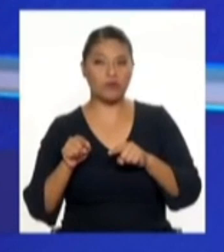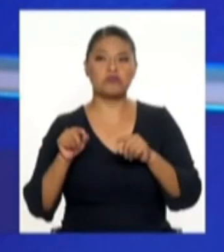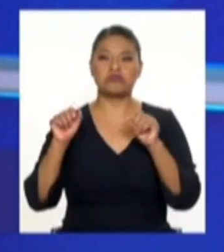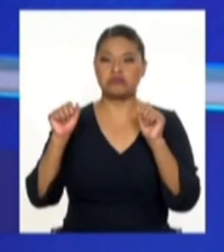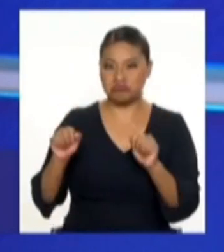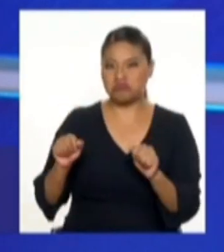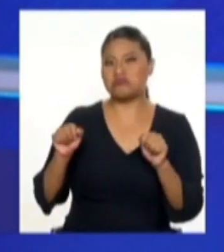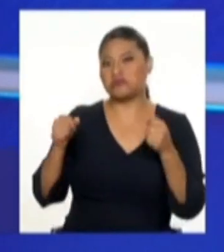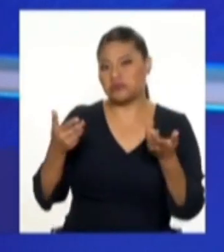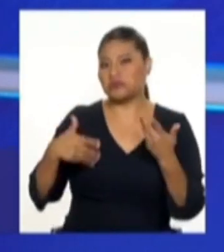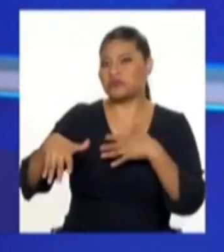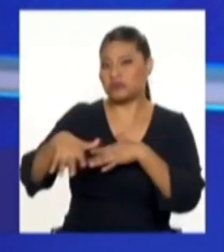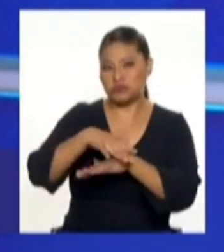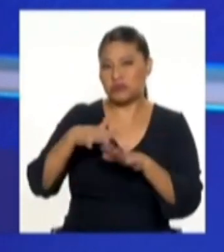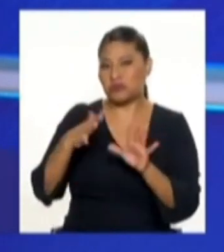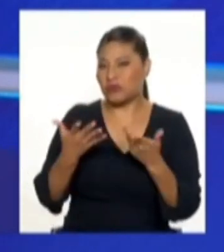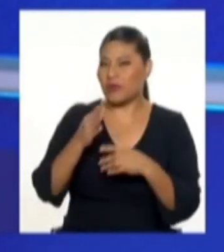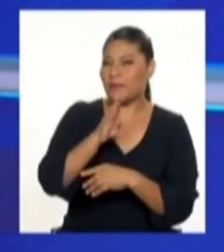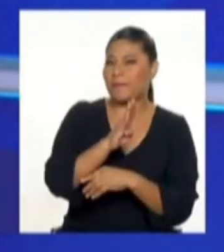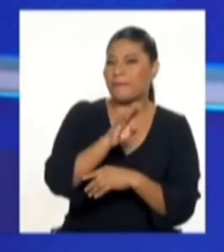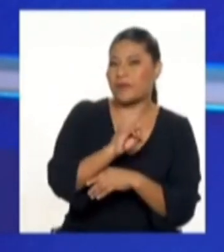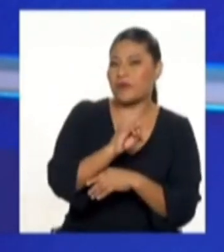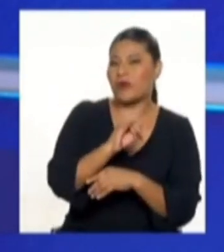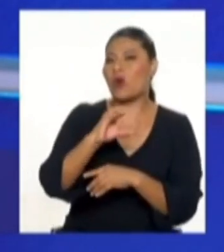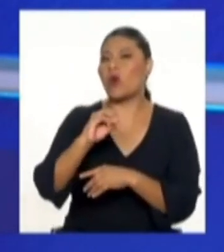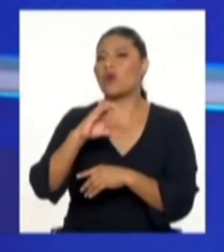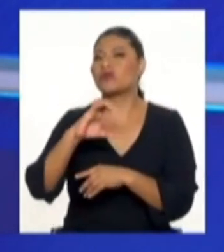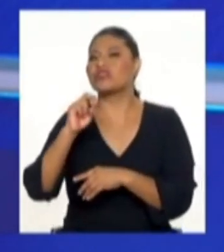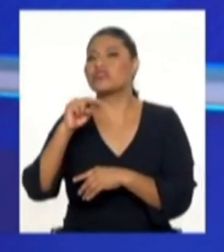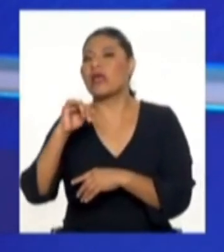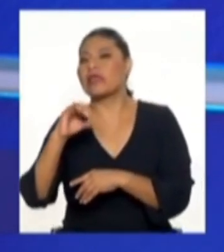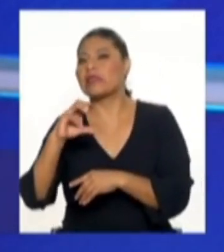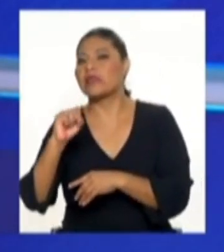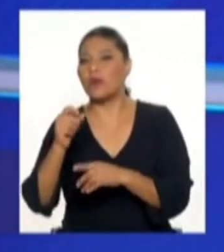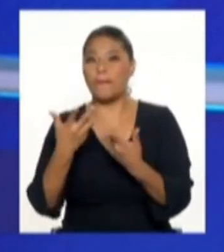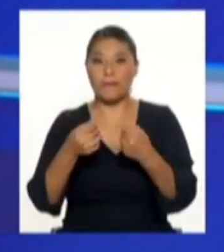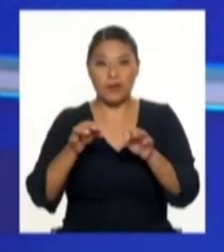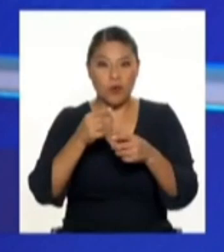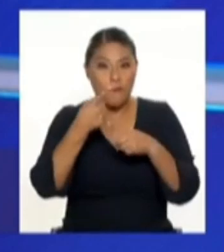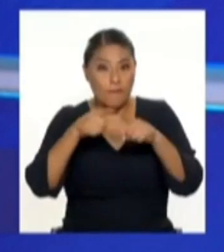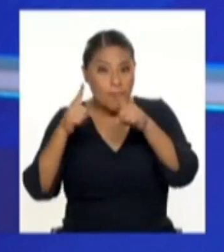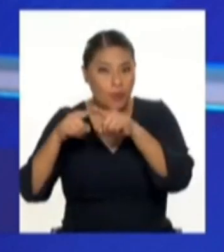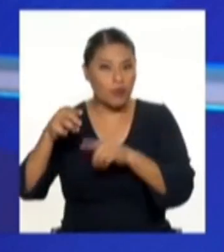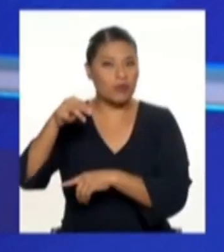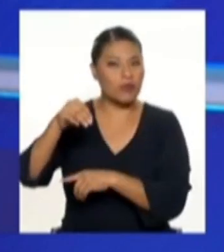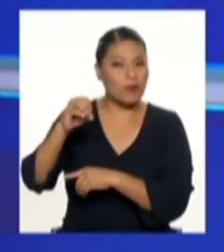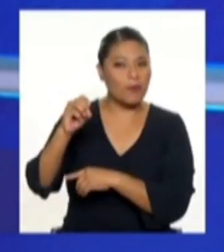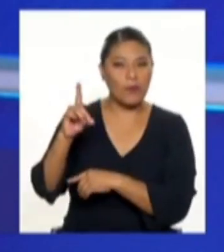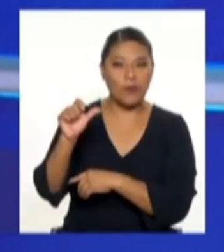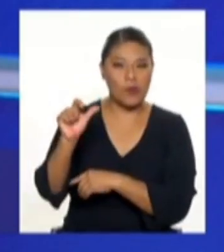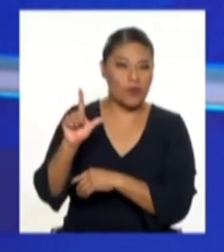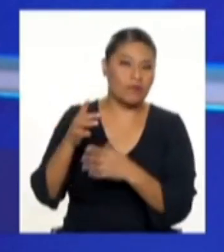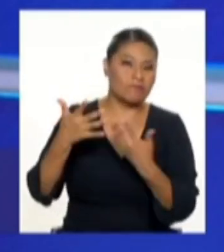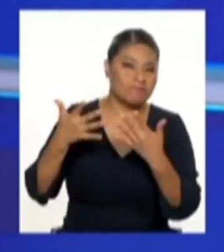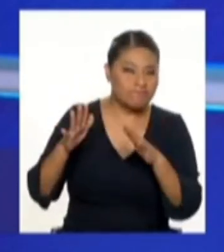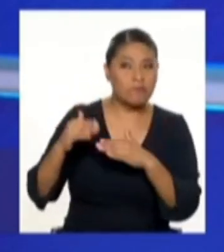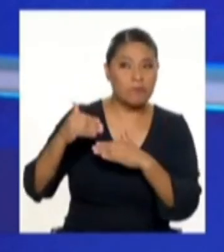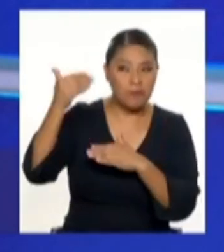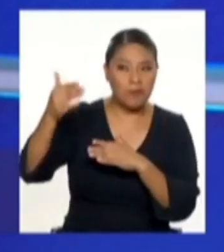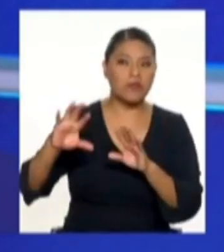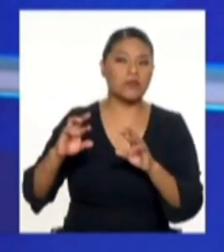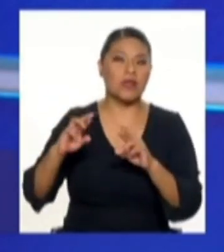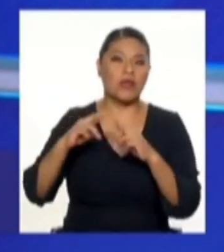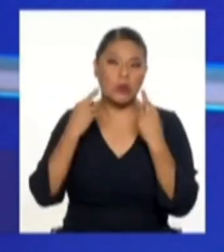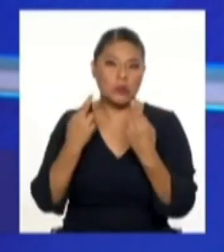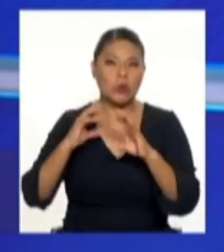bioceánico, multimodal, ojalá que podamos de pronto en las próximas ya reuniones conjuntamente con los gobiernos regionales para